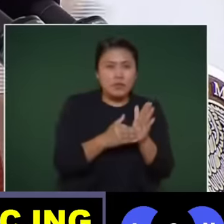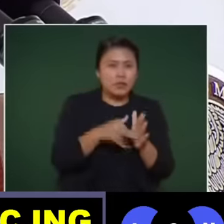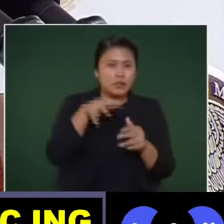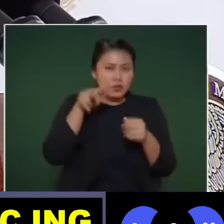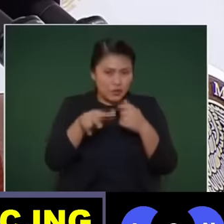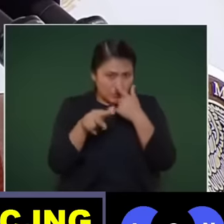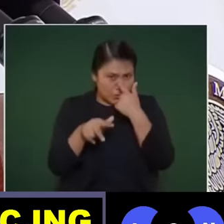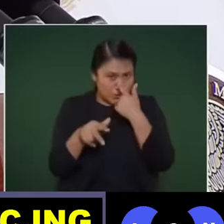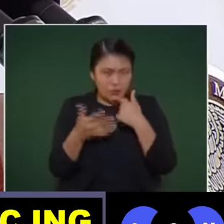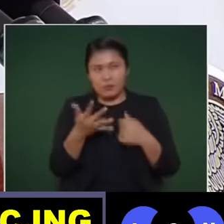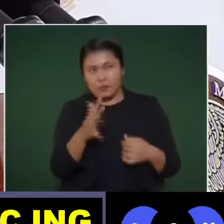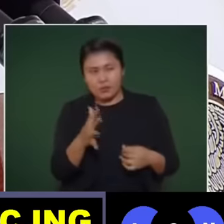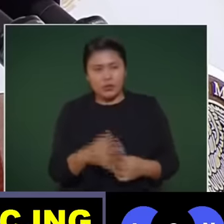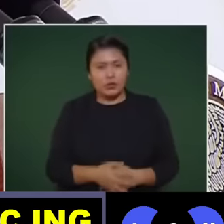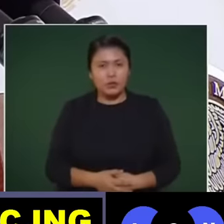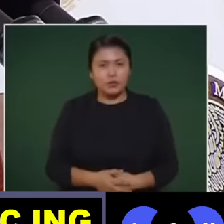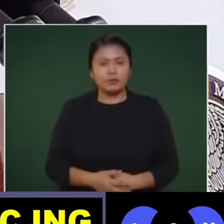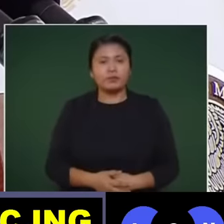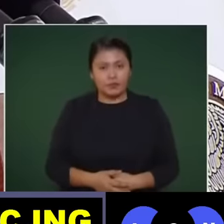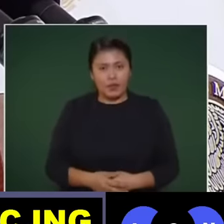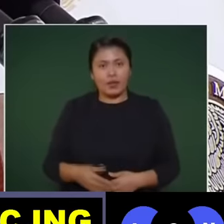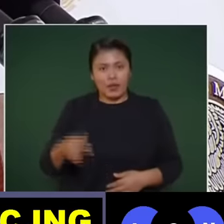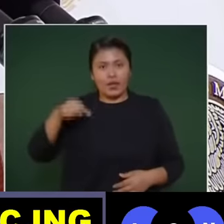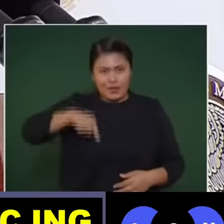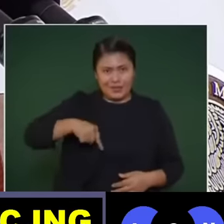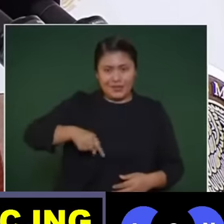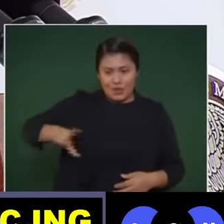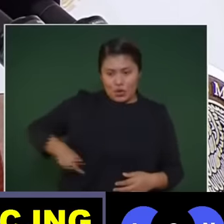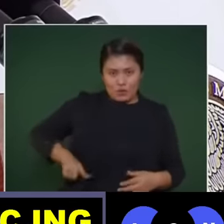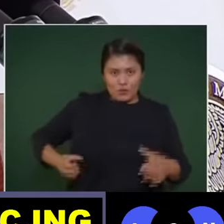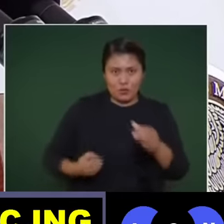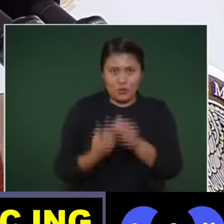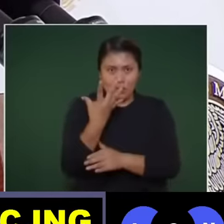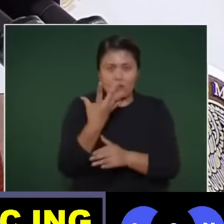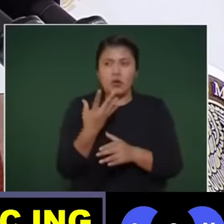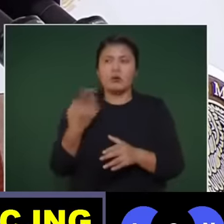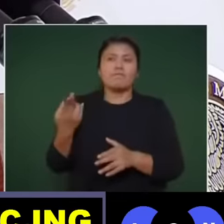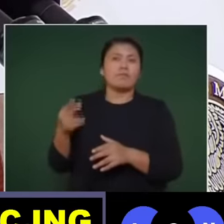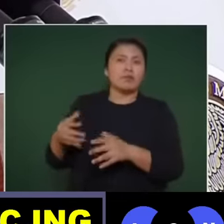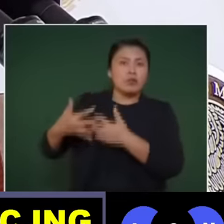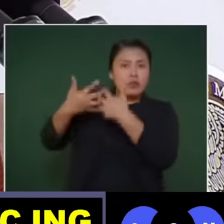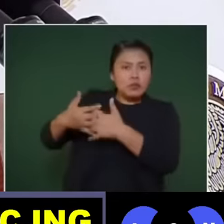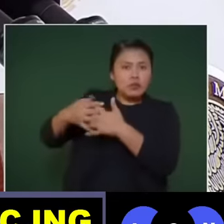antes de que llegara el actual gobierno, se firmó con una empresa